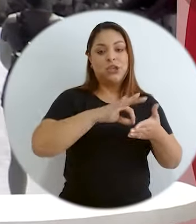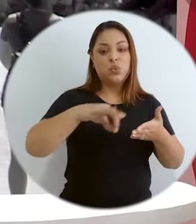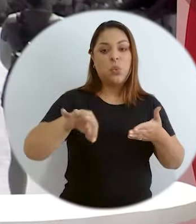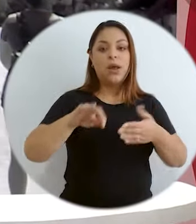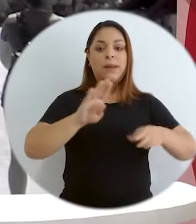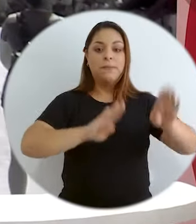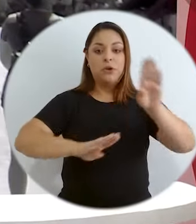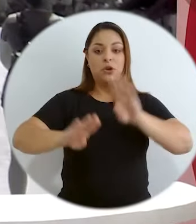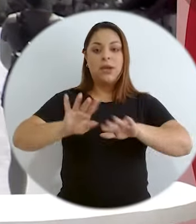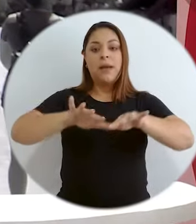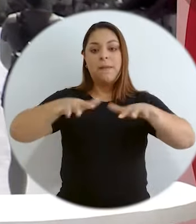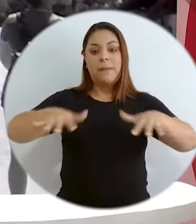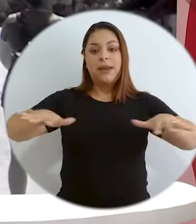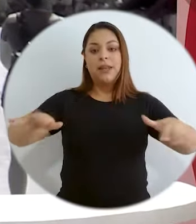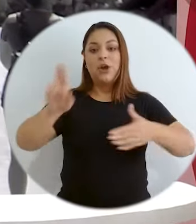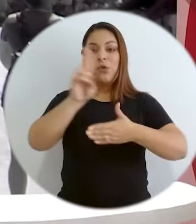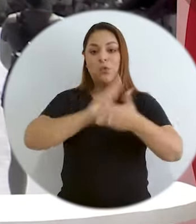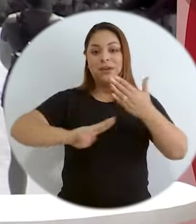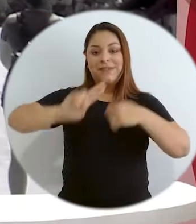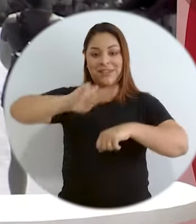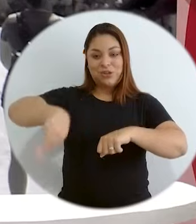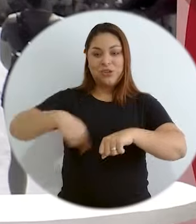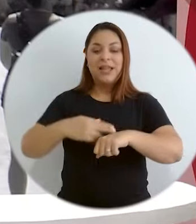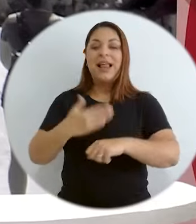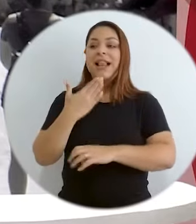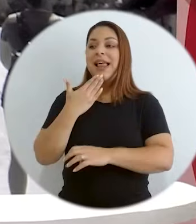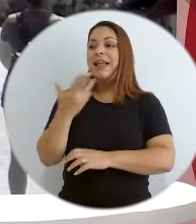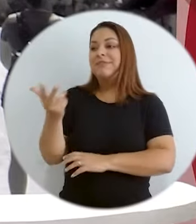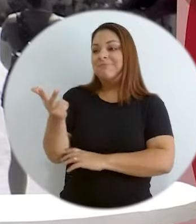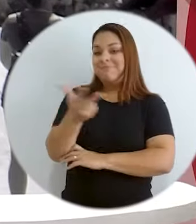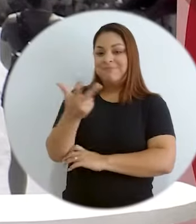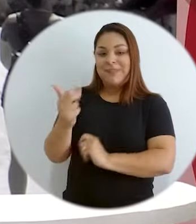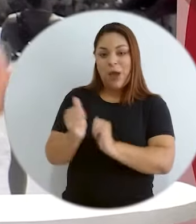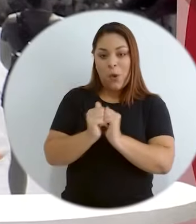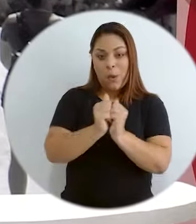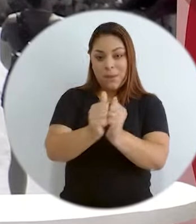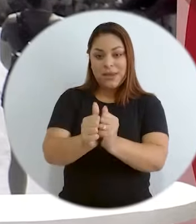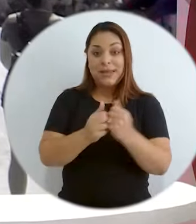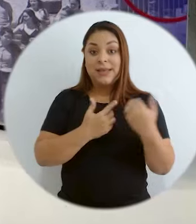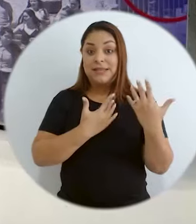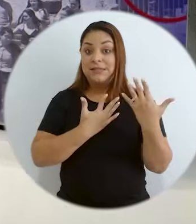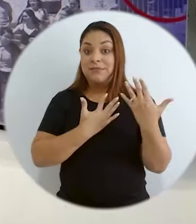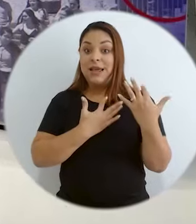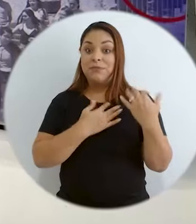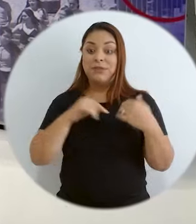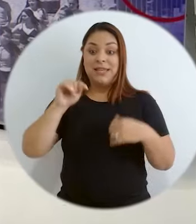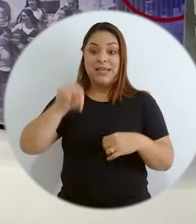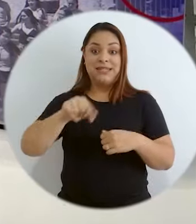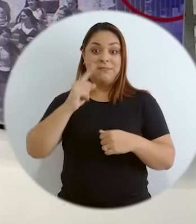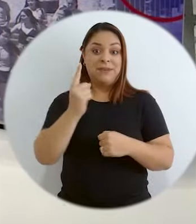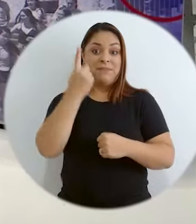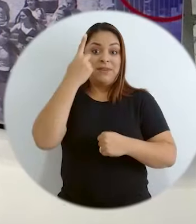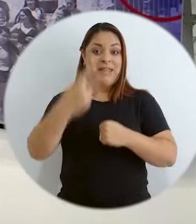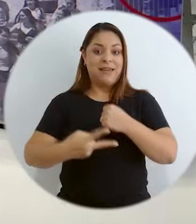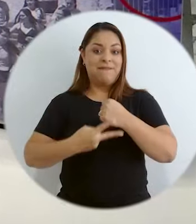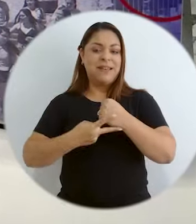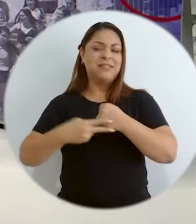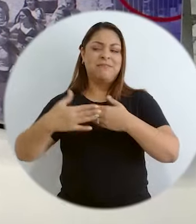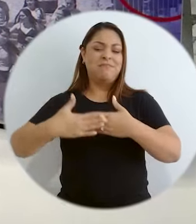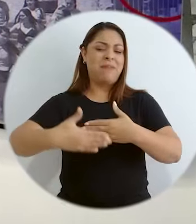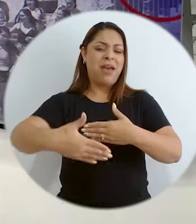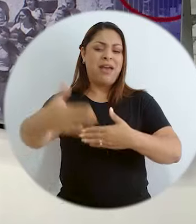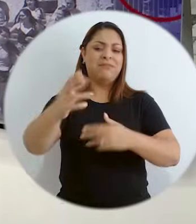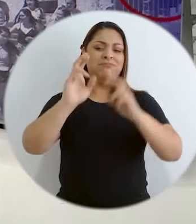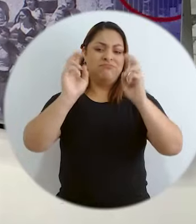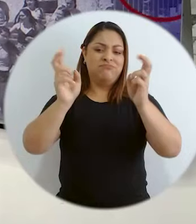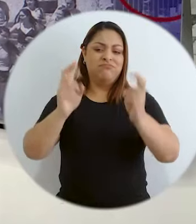Rica y también en la Escuela de Biología Marina de la Universidad Nacional Muchas gracias a ustedes por acompañarnos esperemos que este sea el primero